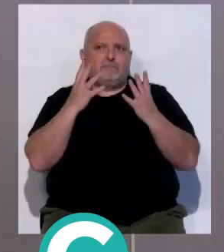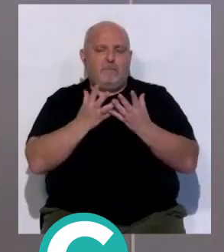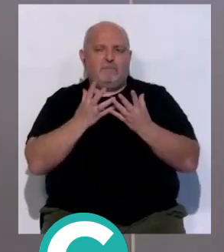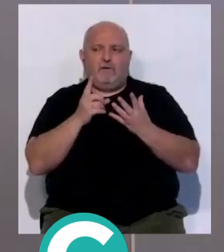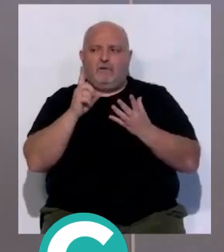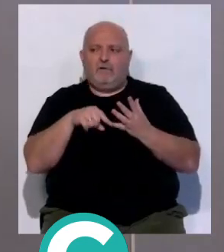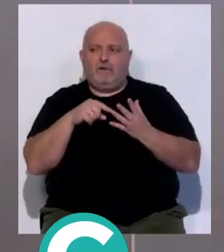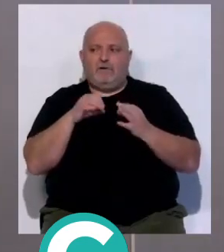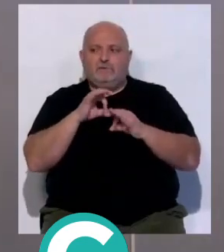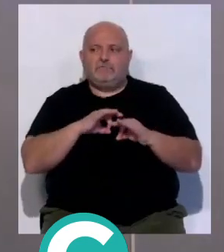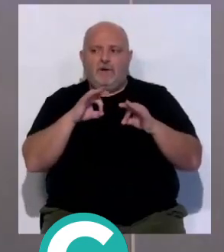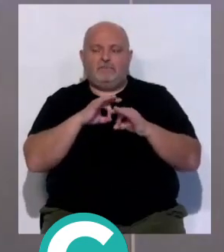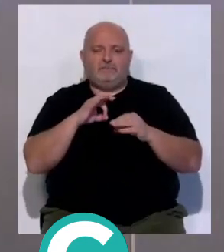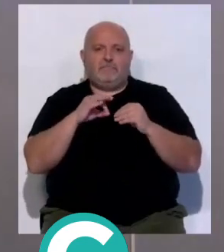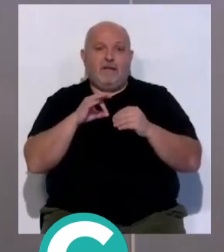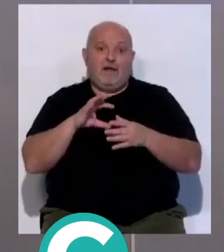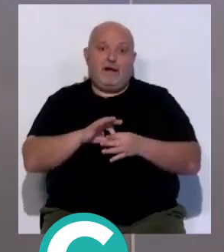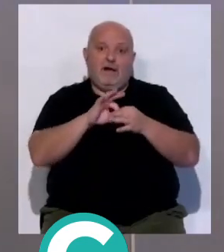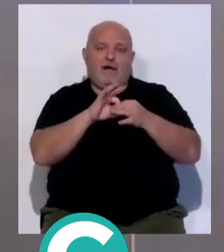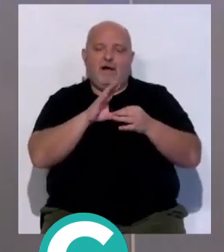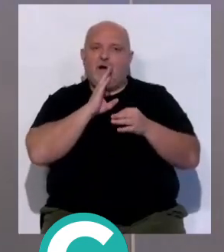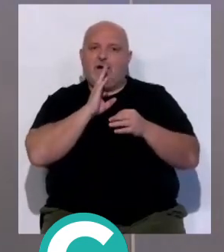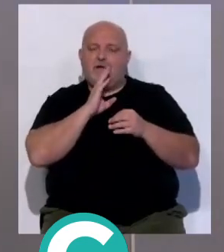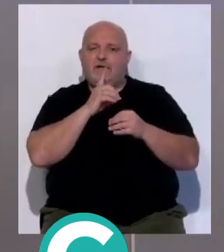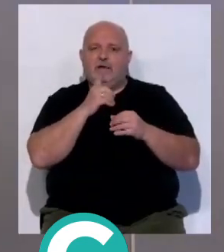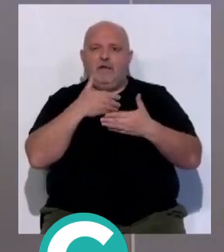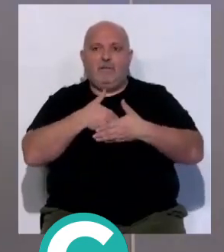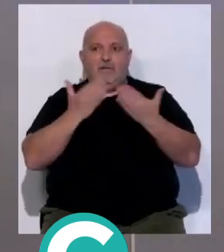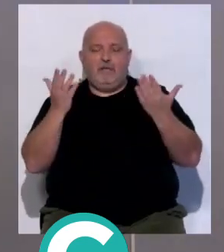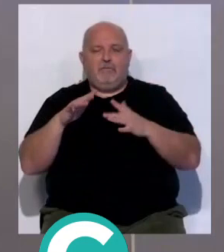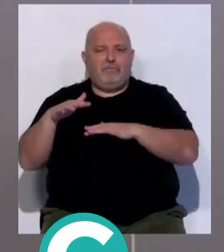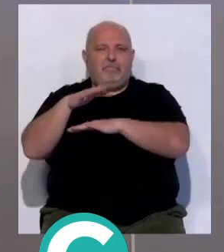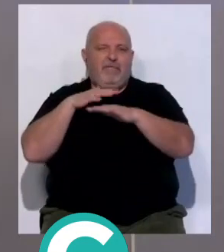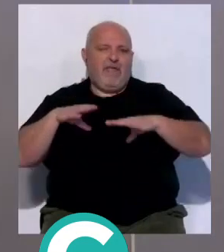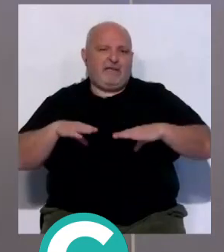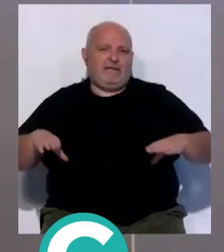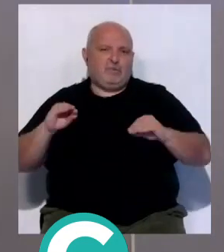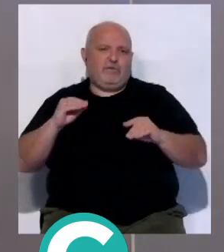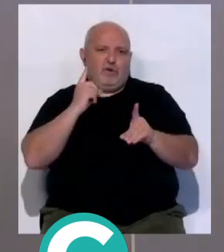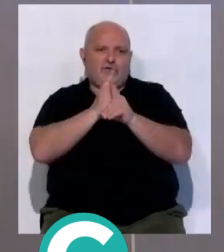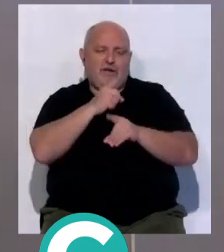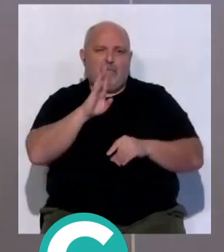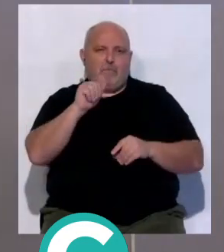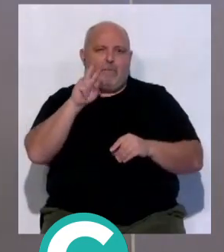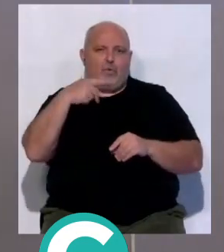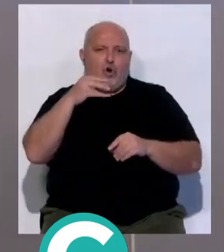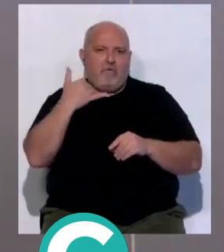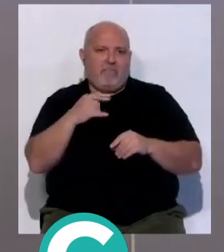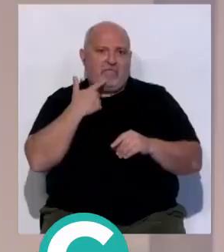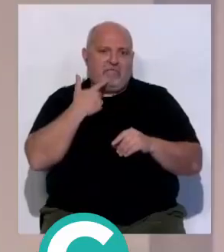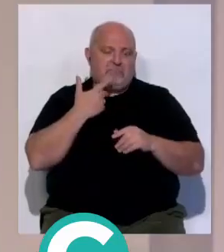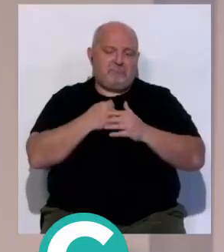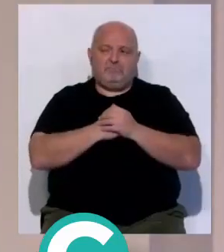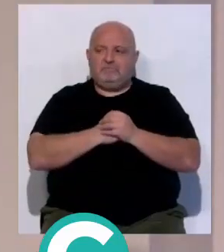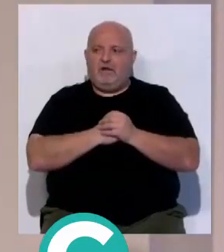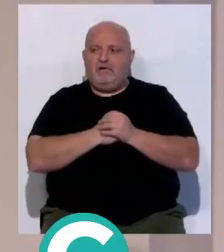podía perder y era el que hacía referencia la prensa argentina de todas estas cosas. Vale, bien, bien. A mí me quedé un